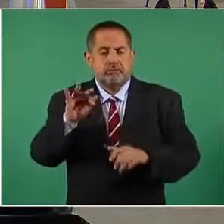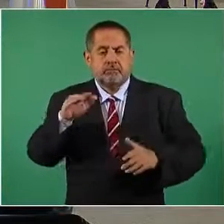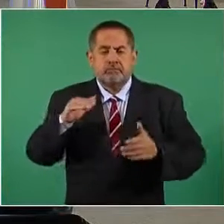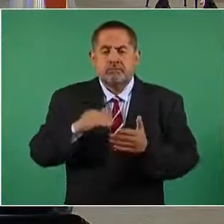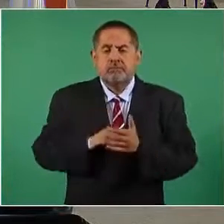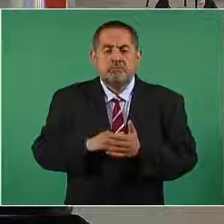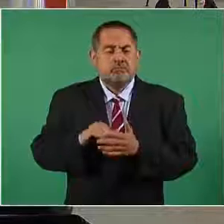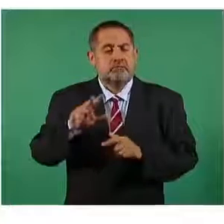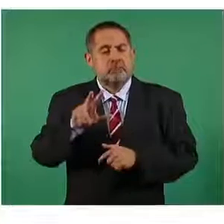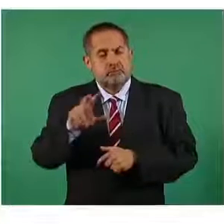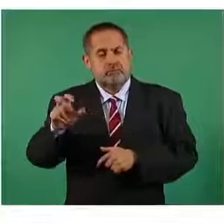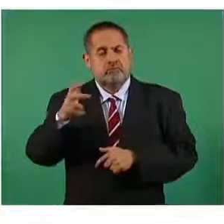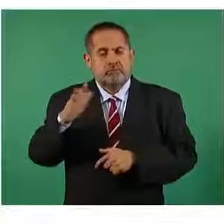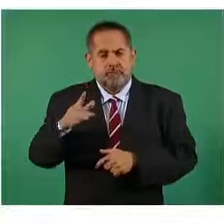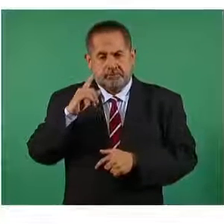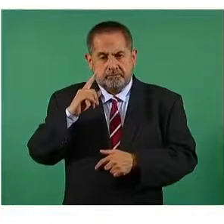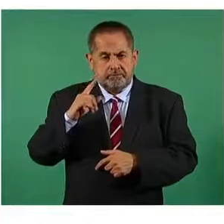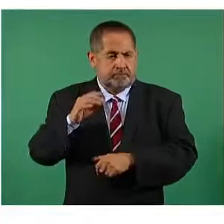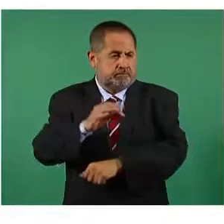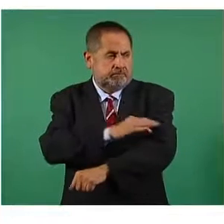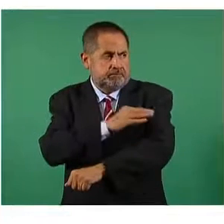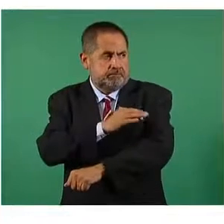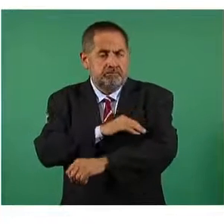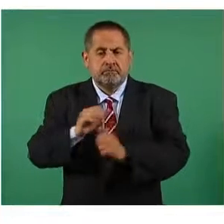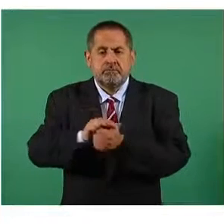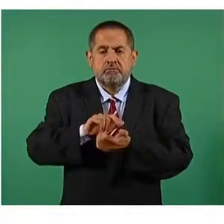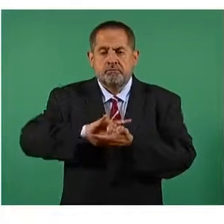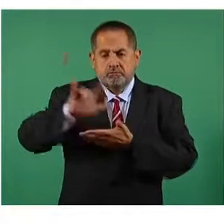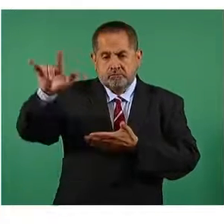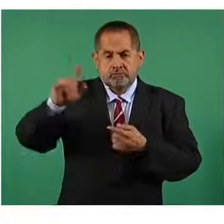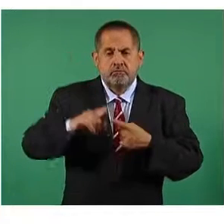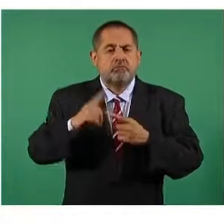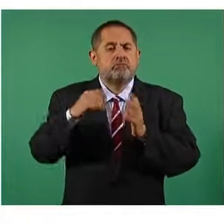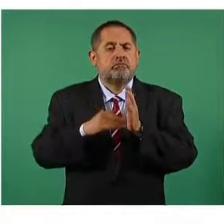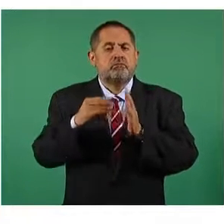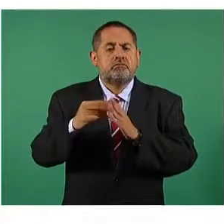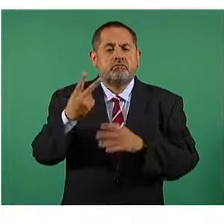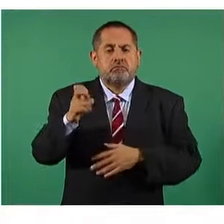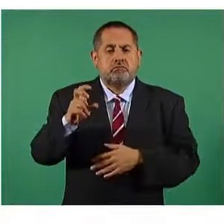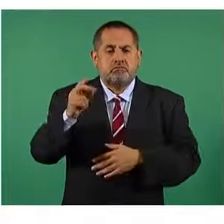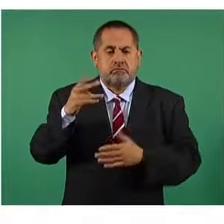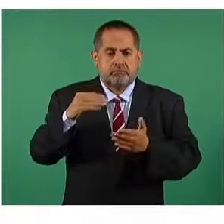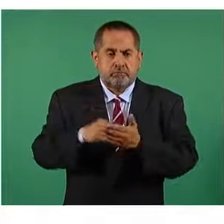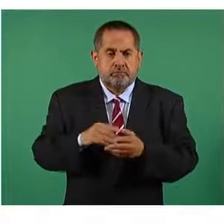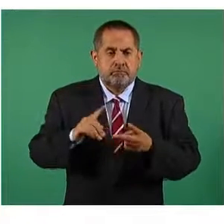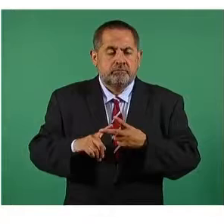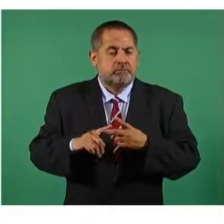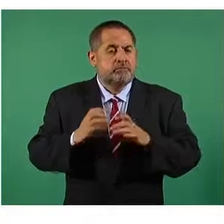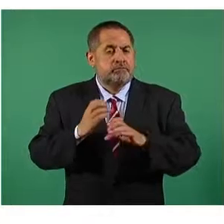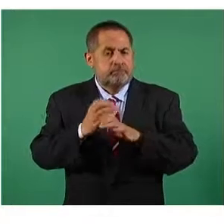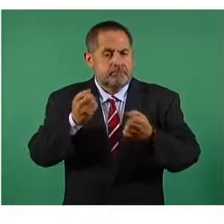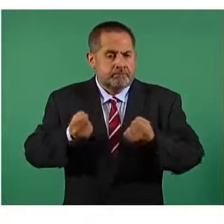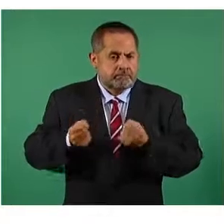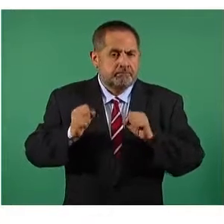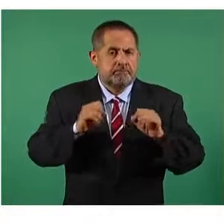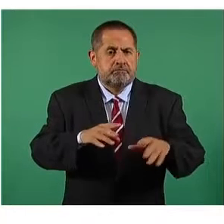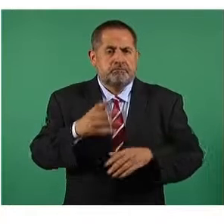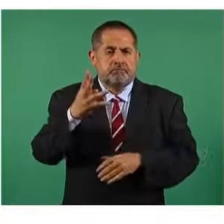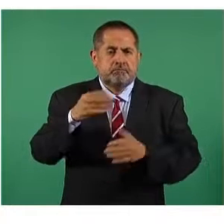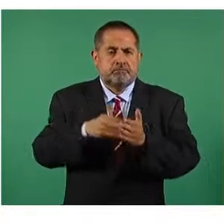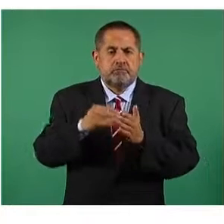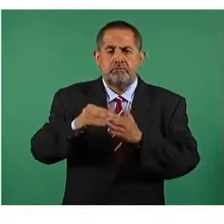mil 810 vacunas, vía aérea un millón 232 mil 100, por vía terrestre cuatro millones